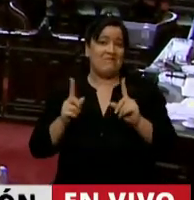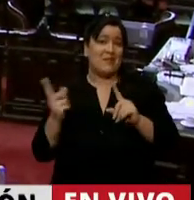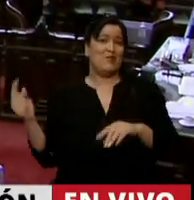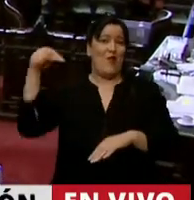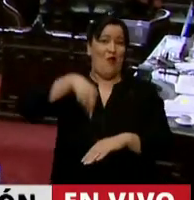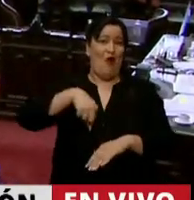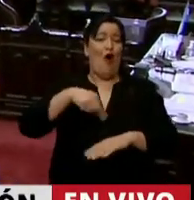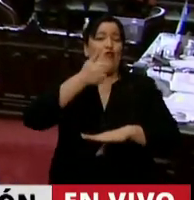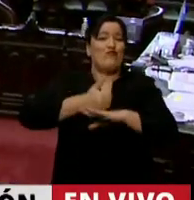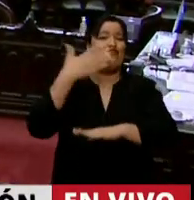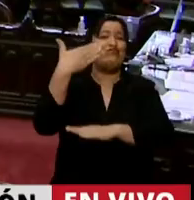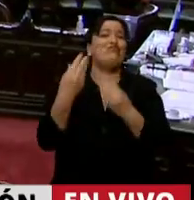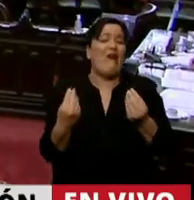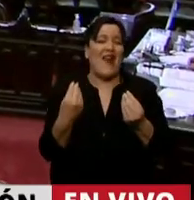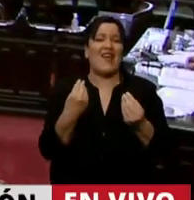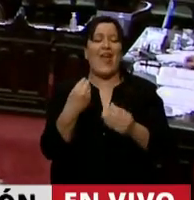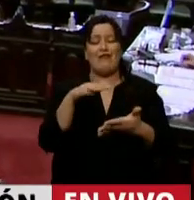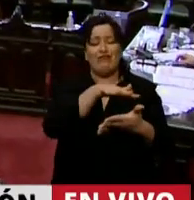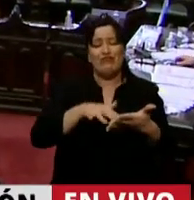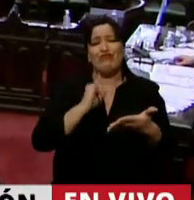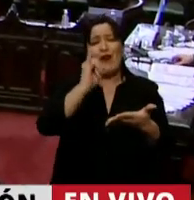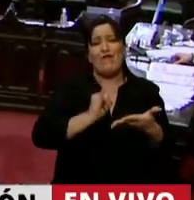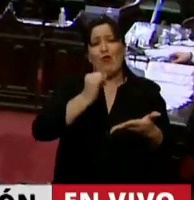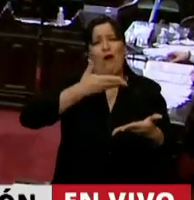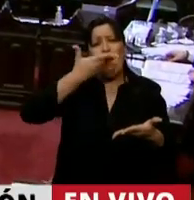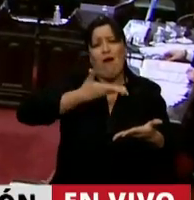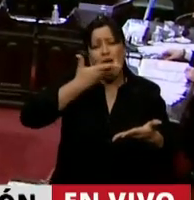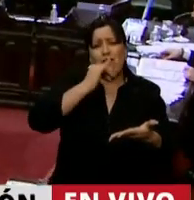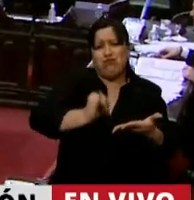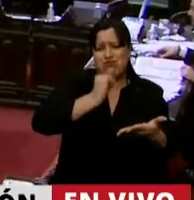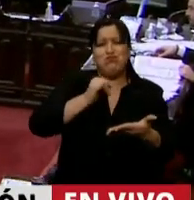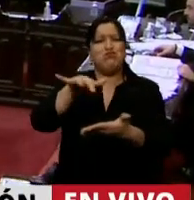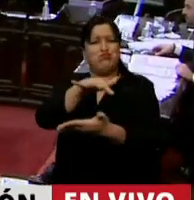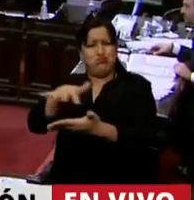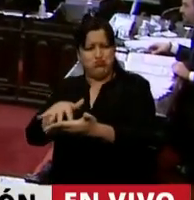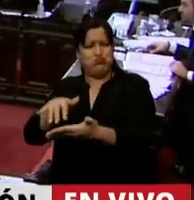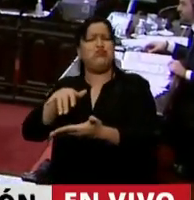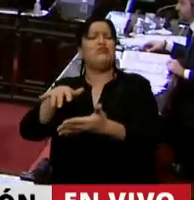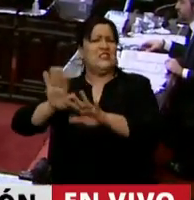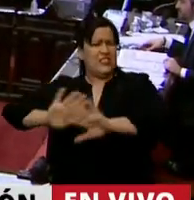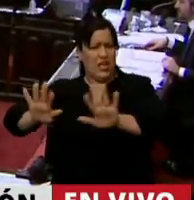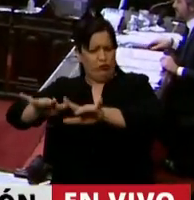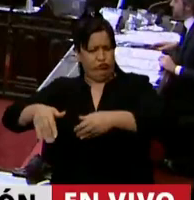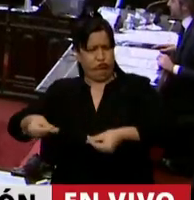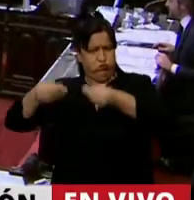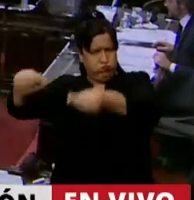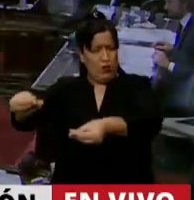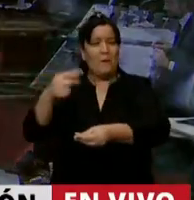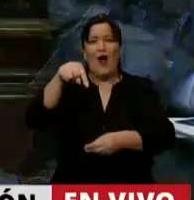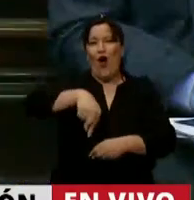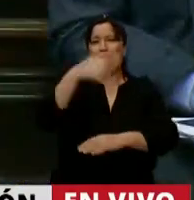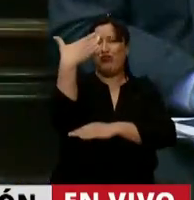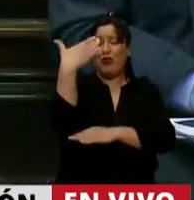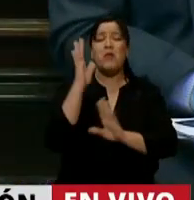venido a hacer acá. Hoy, dar un informe oral, el informe escrito fue entregado, pero con la posibilidad de continuar